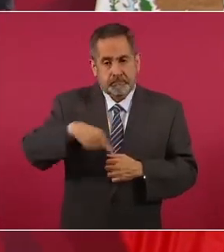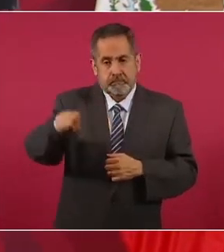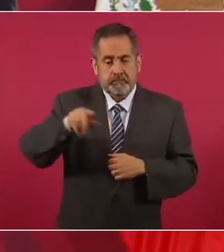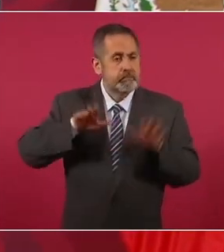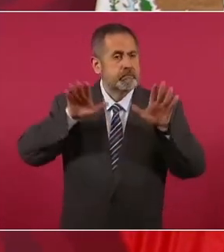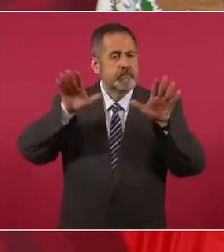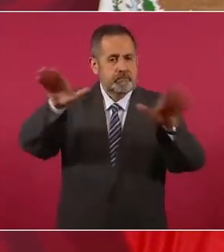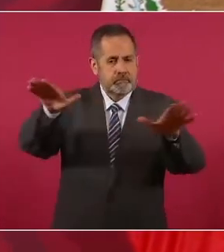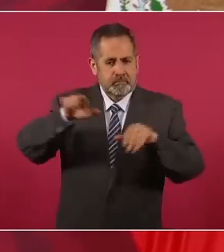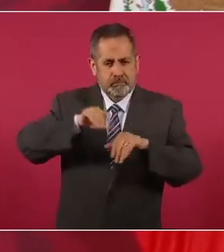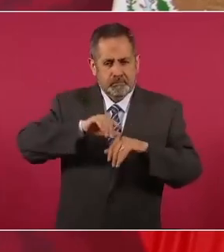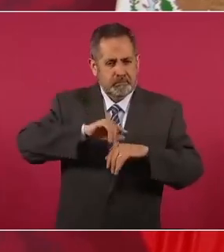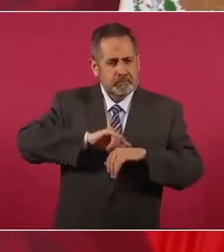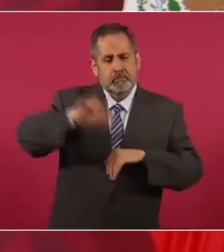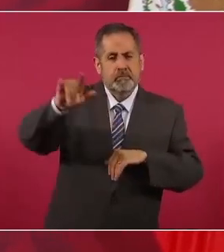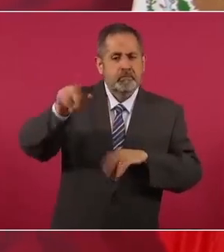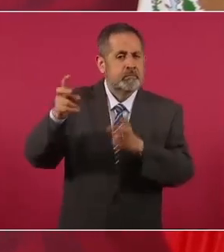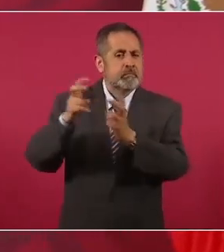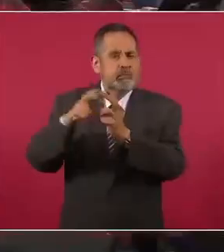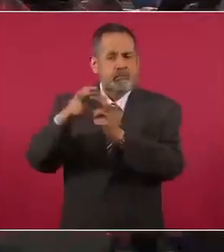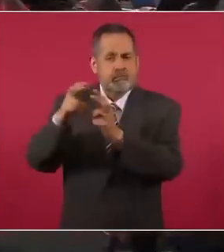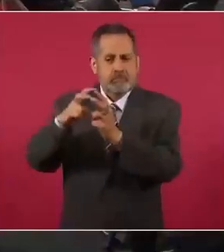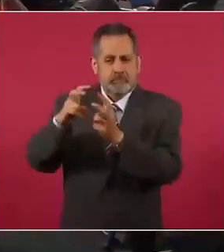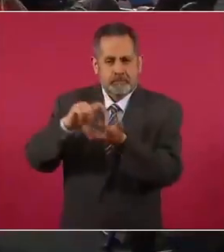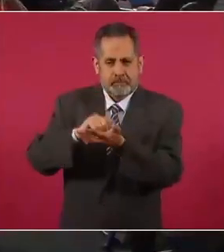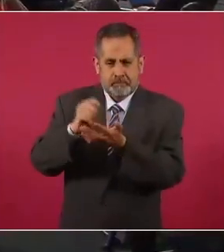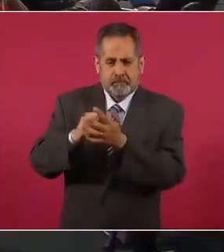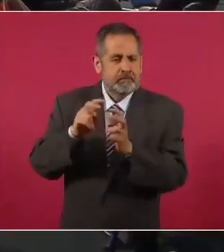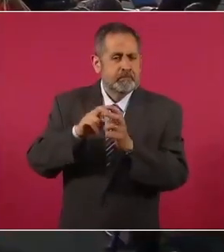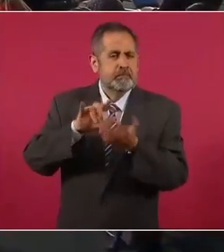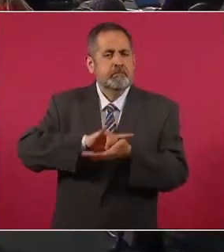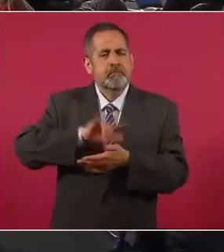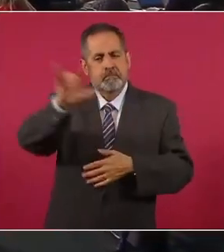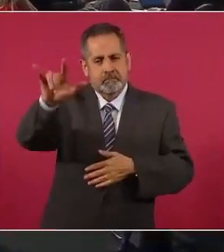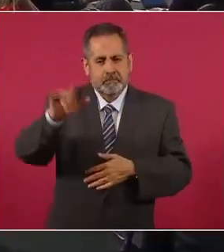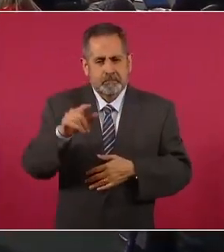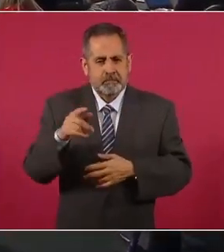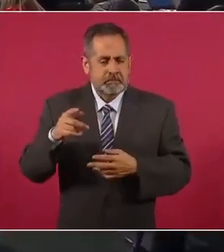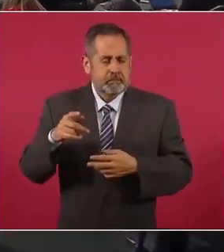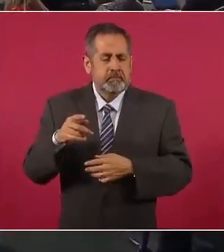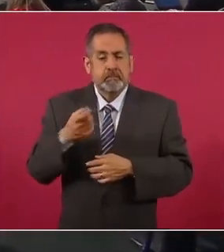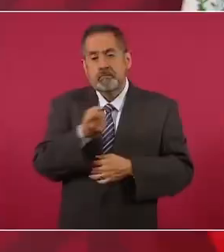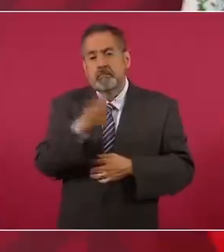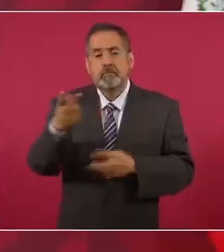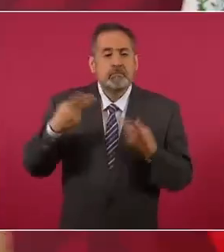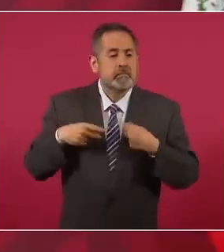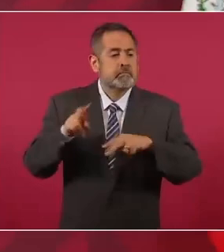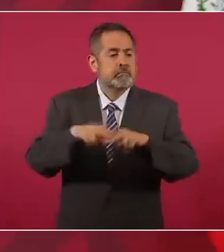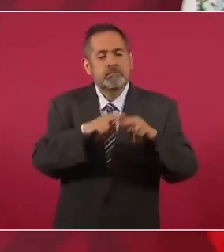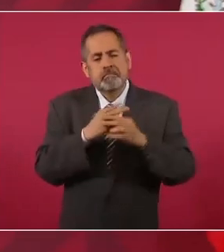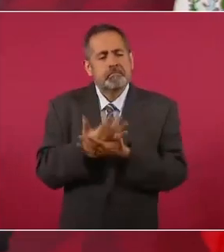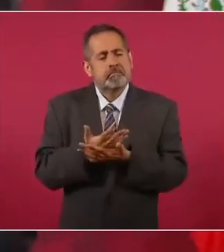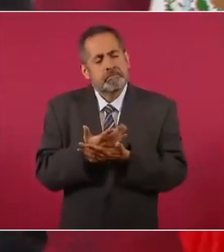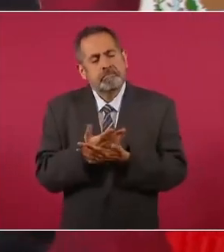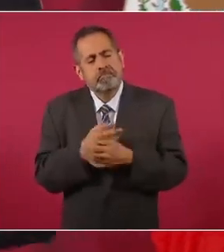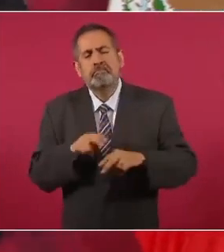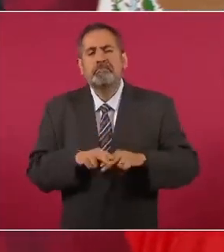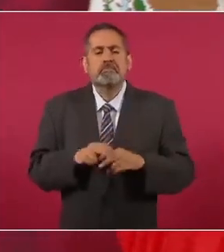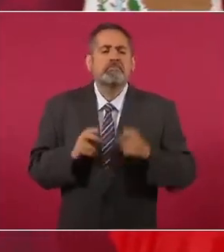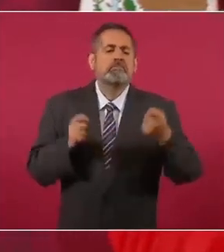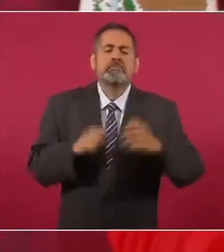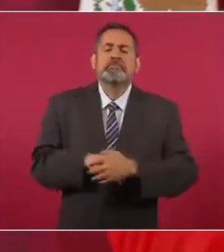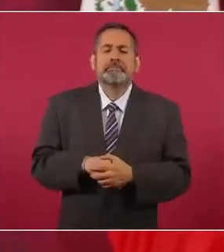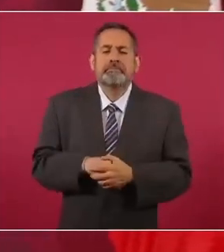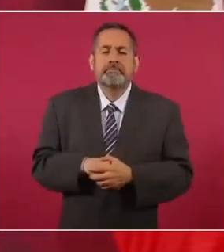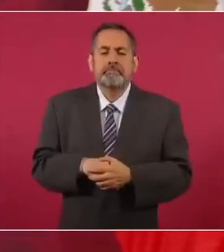aeropuerto de Tampico y estaban ahí pasajeros esperando a sus familiares y